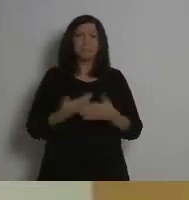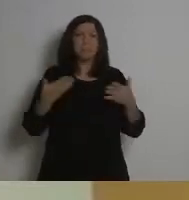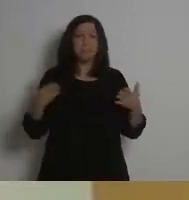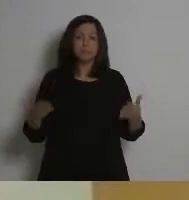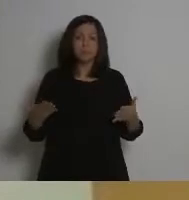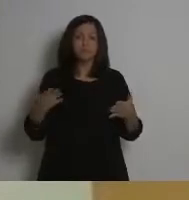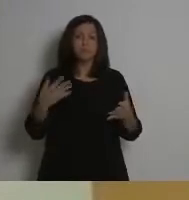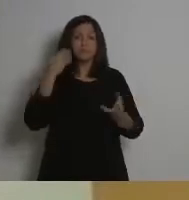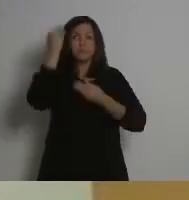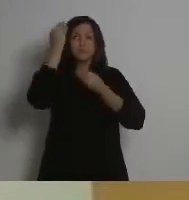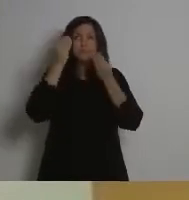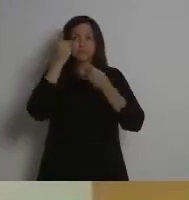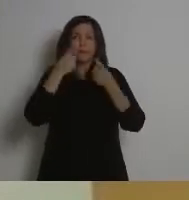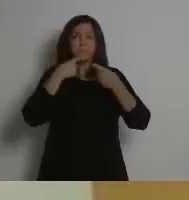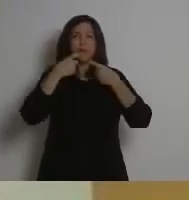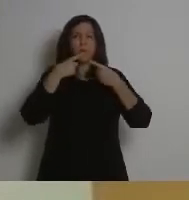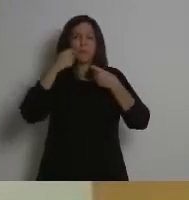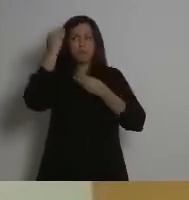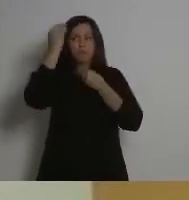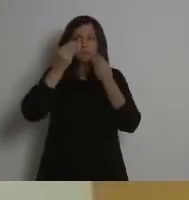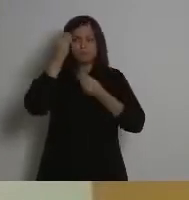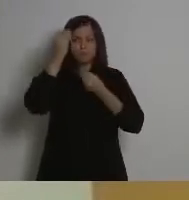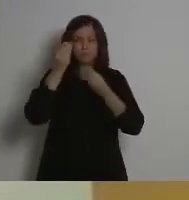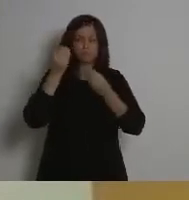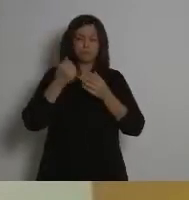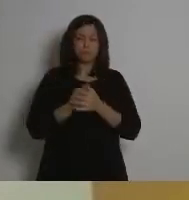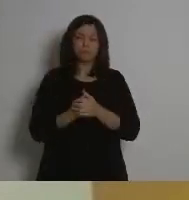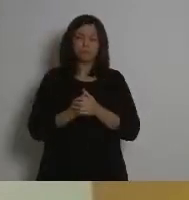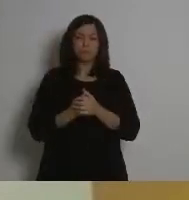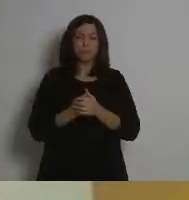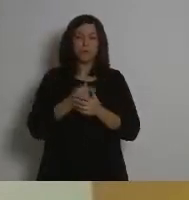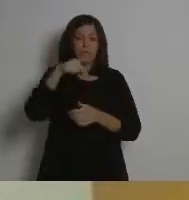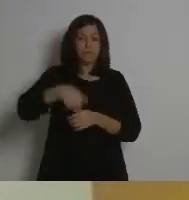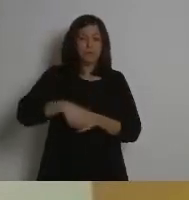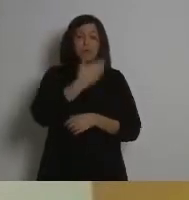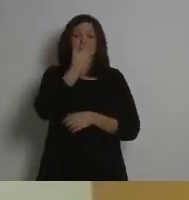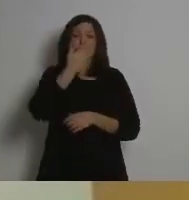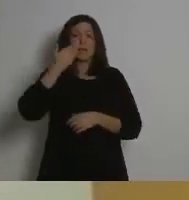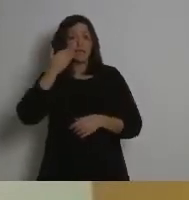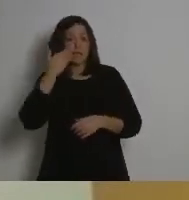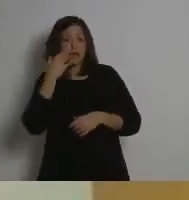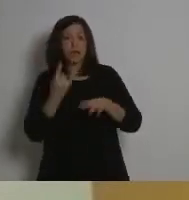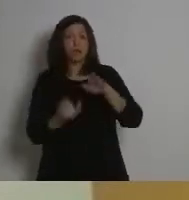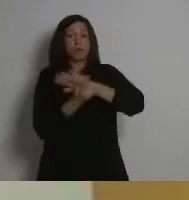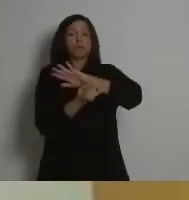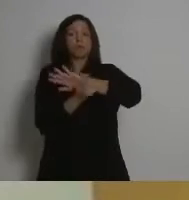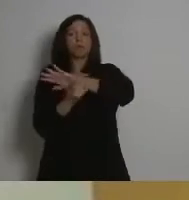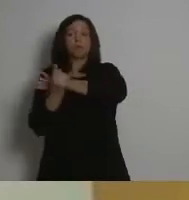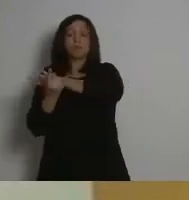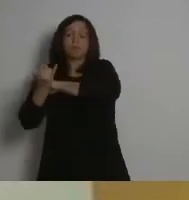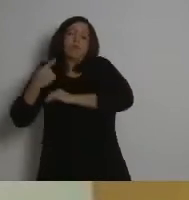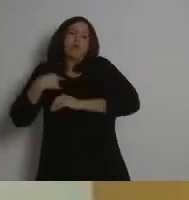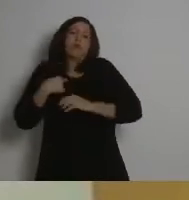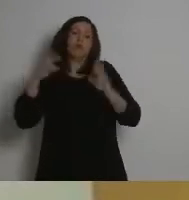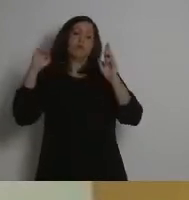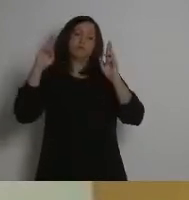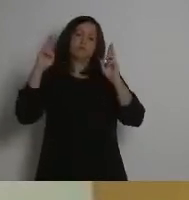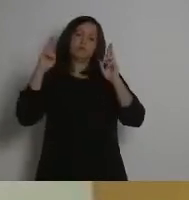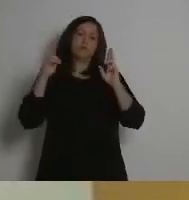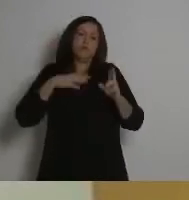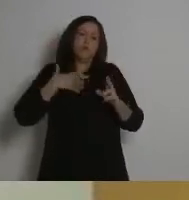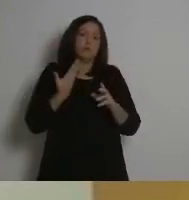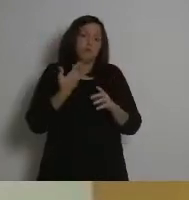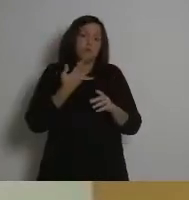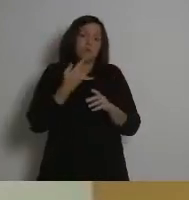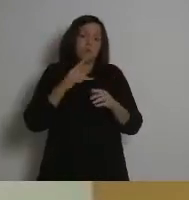Aquí debemos plantearnos una serie de preguntas que a lo largo de la tarde irán surgiendo y que esperemos que podamos compartir durante